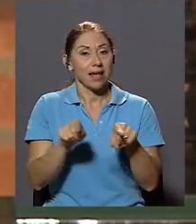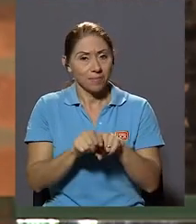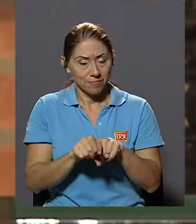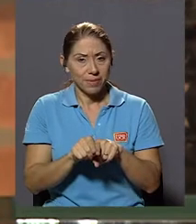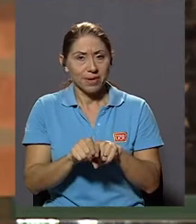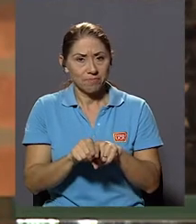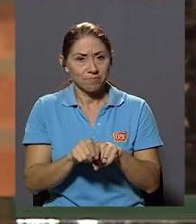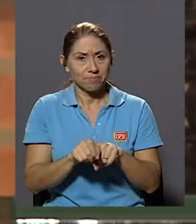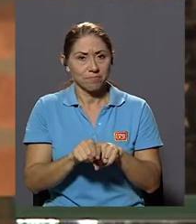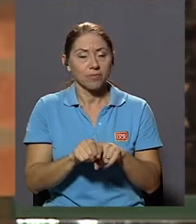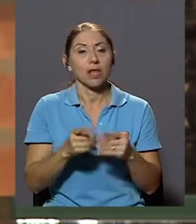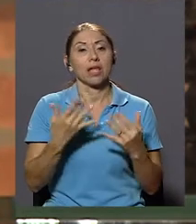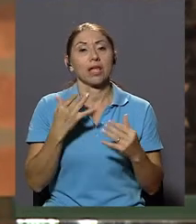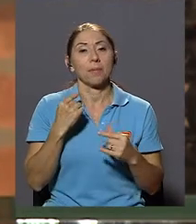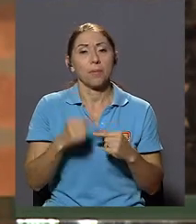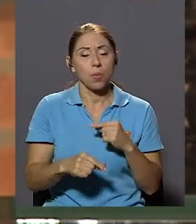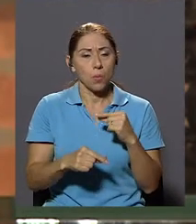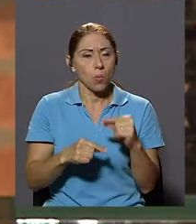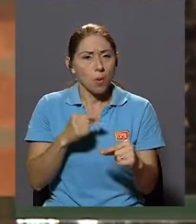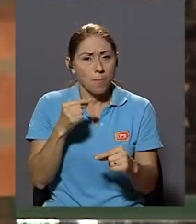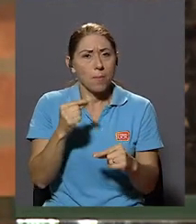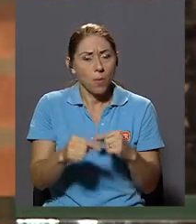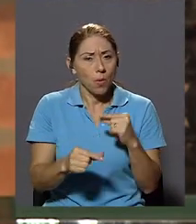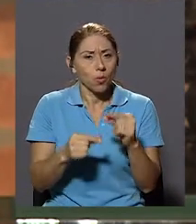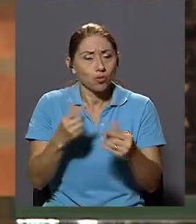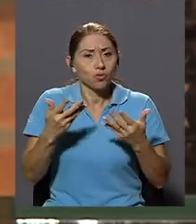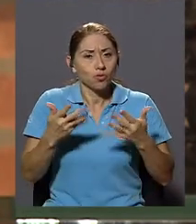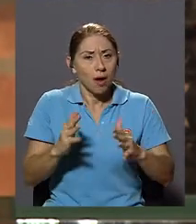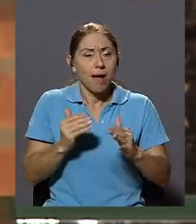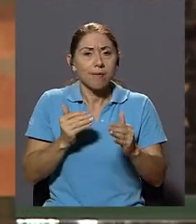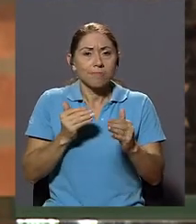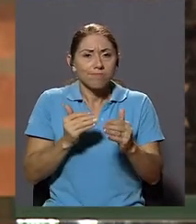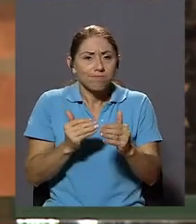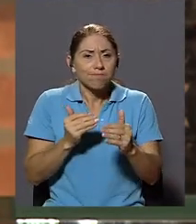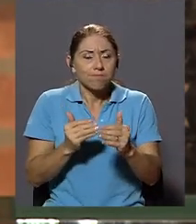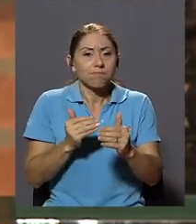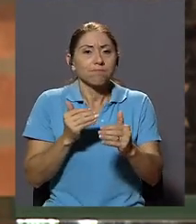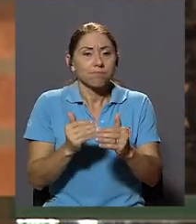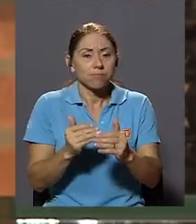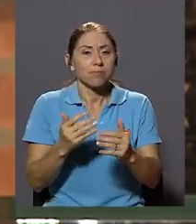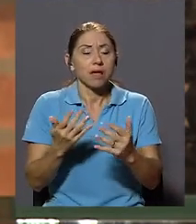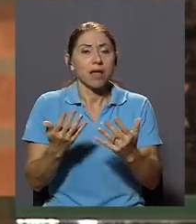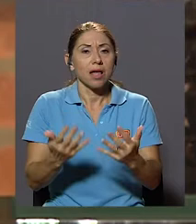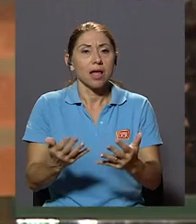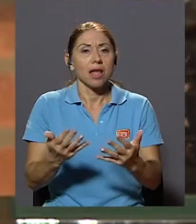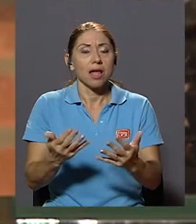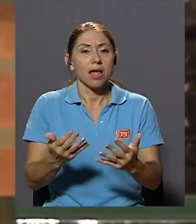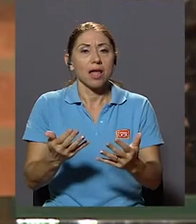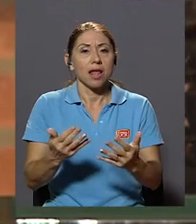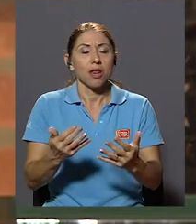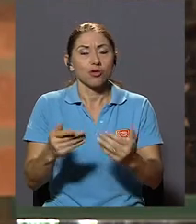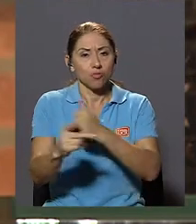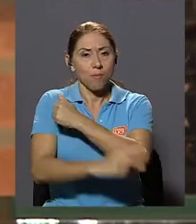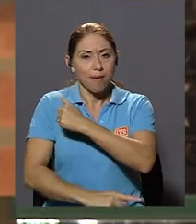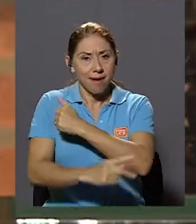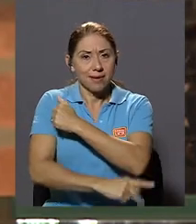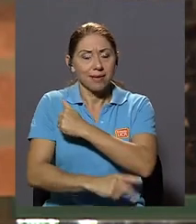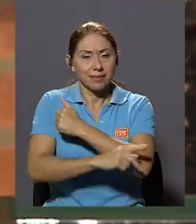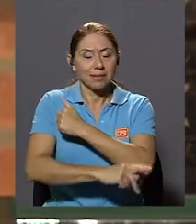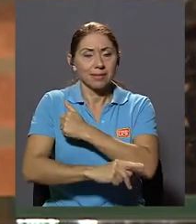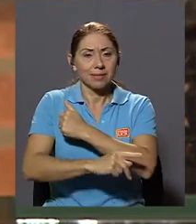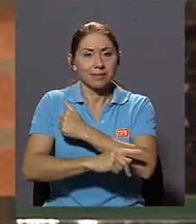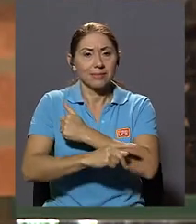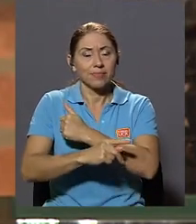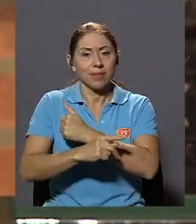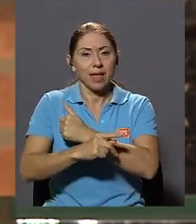aproximación Que poco a poco Ha empezado a dar A hacer los países